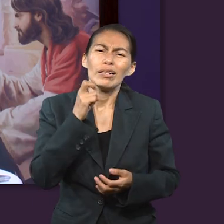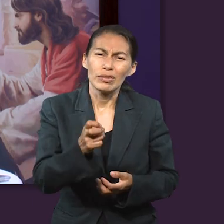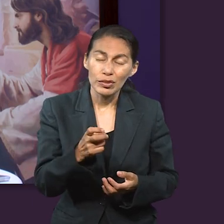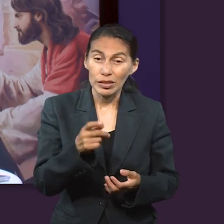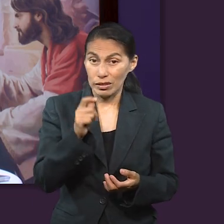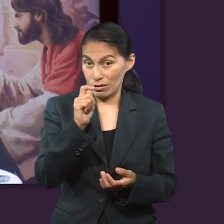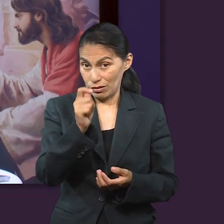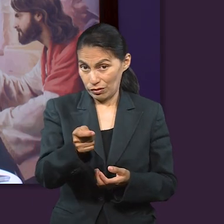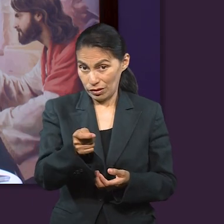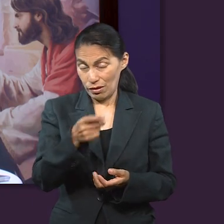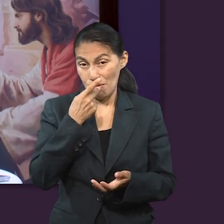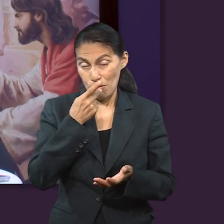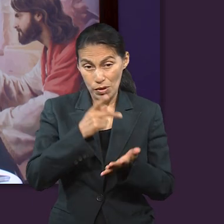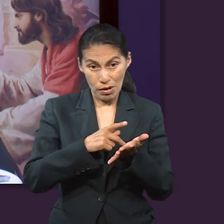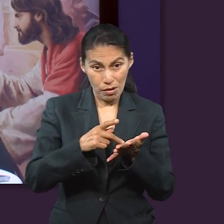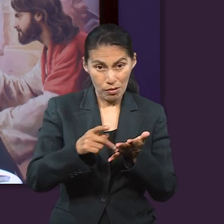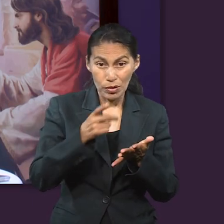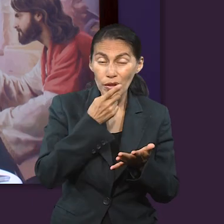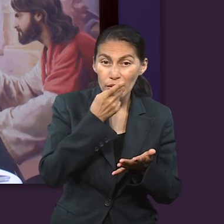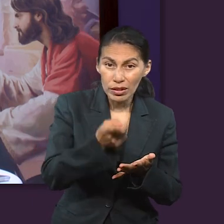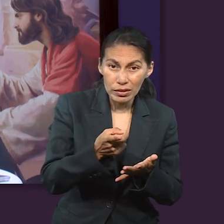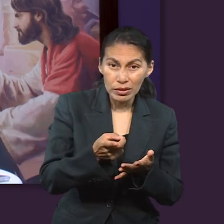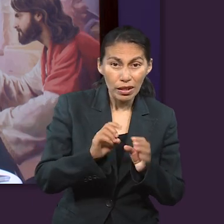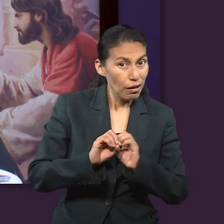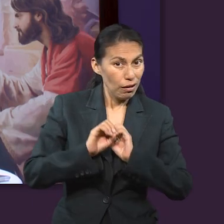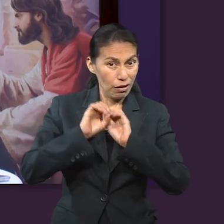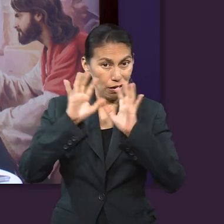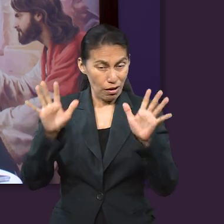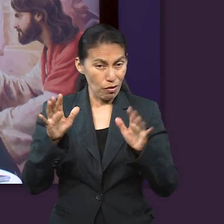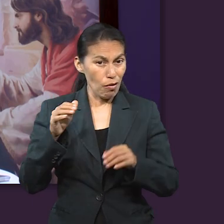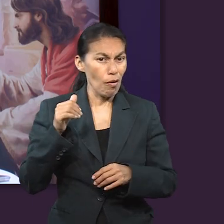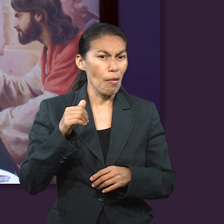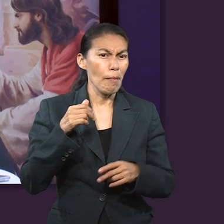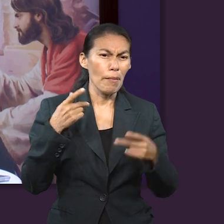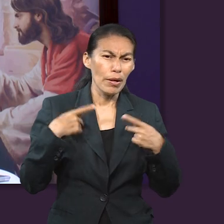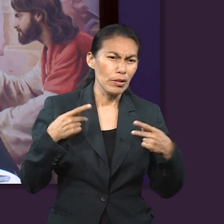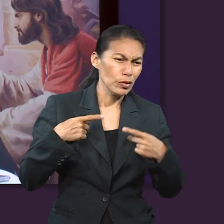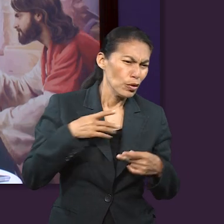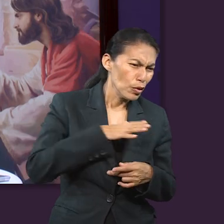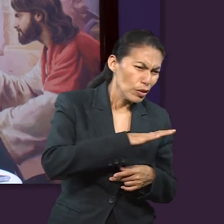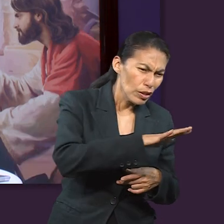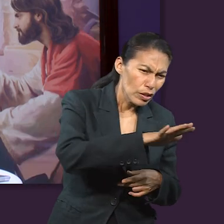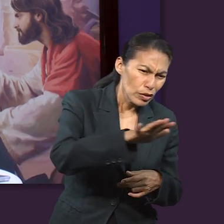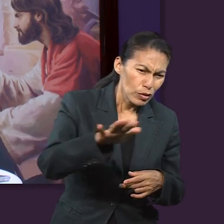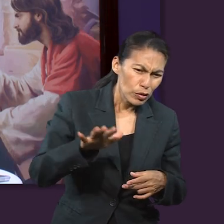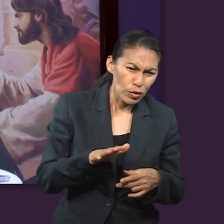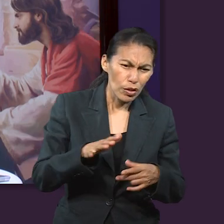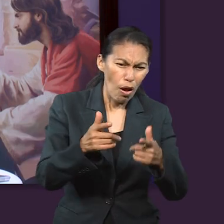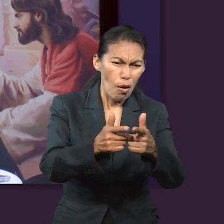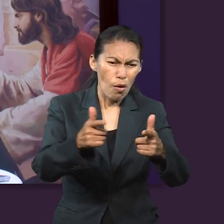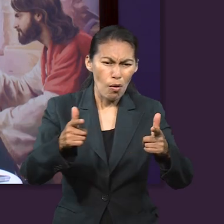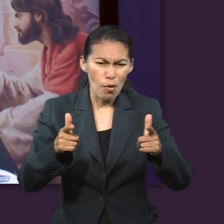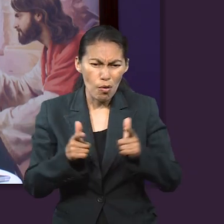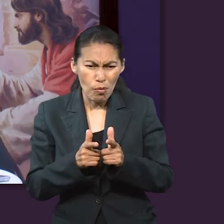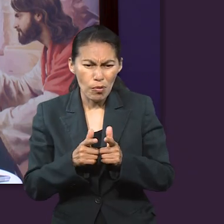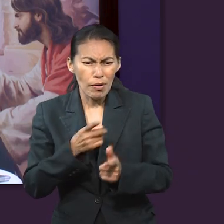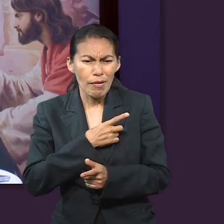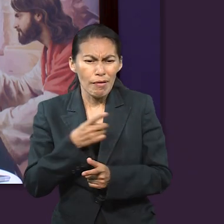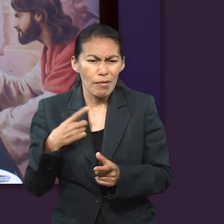tenemos aquí es que Pablo dice bien claro que el papel de la comunidad es crecer.